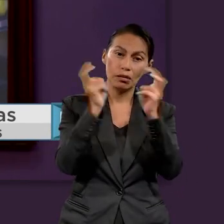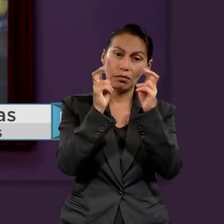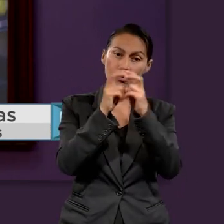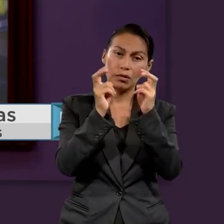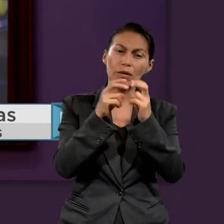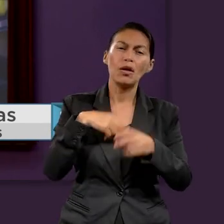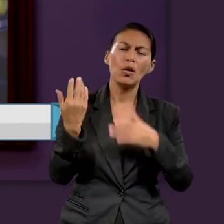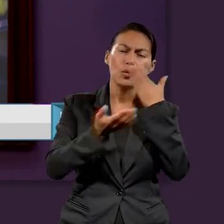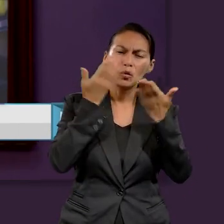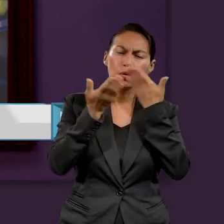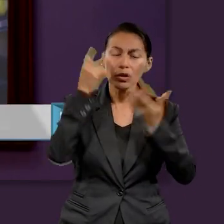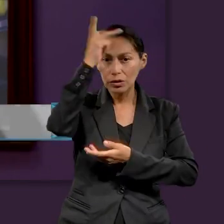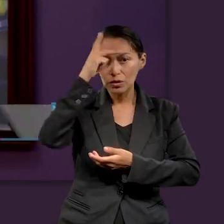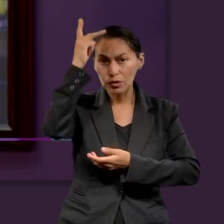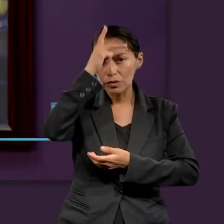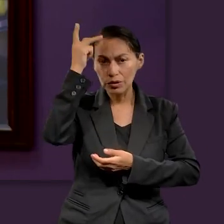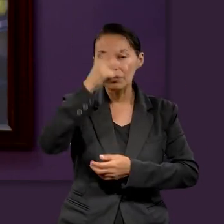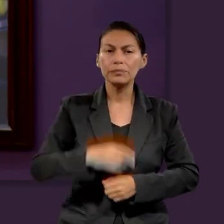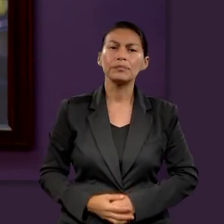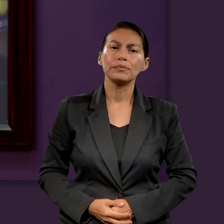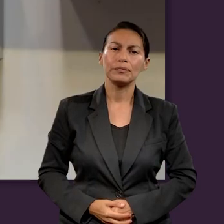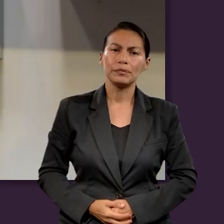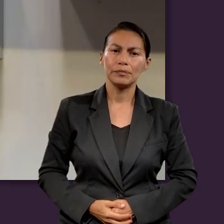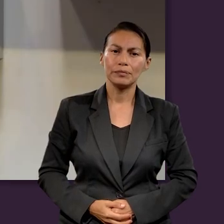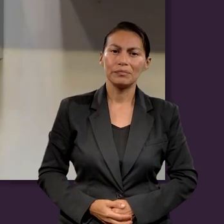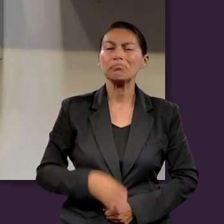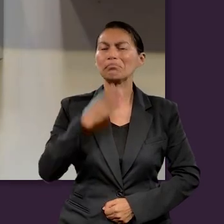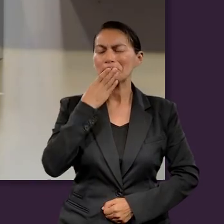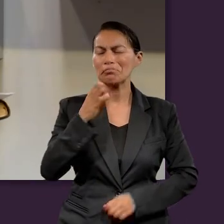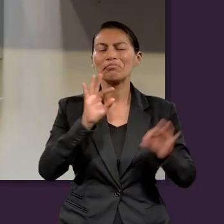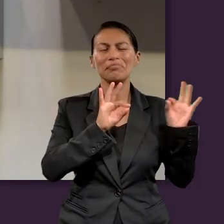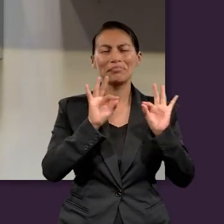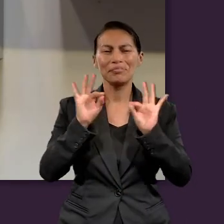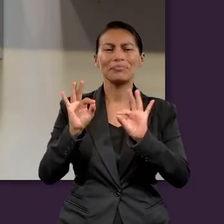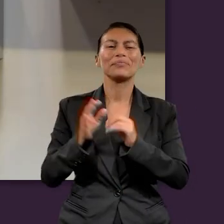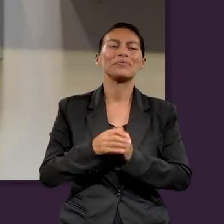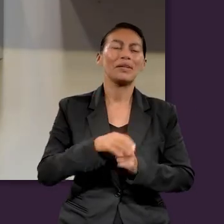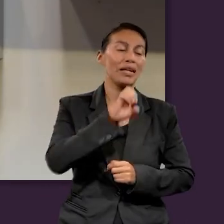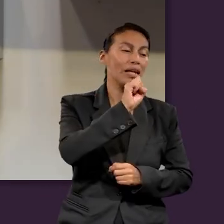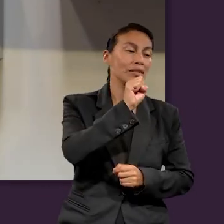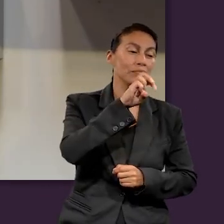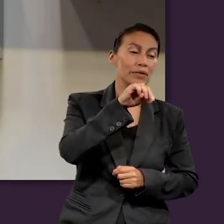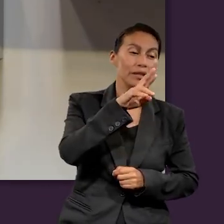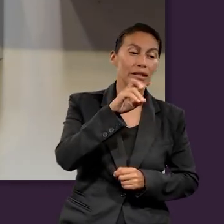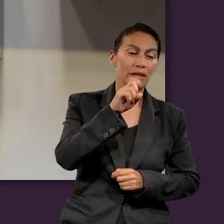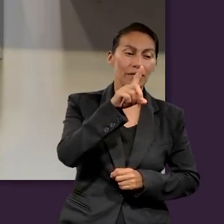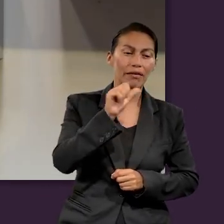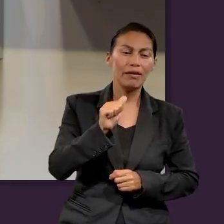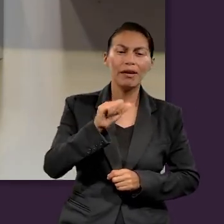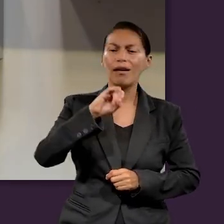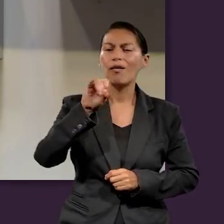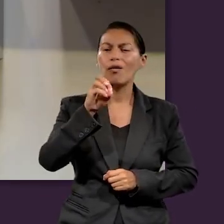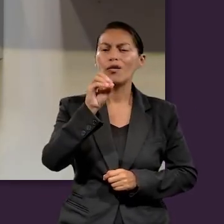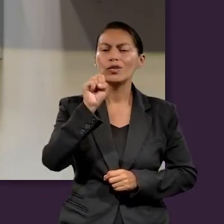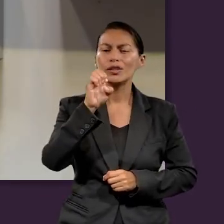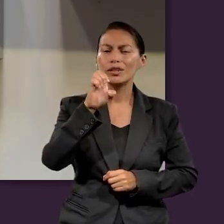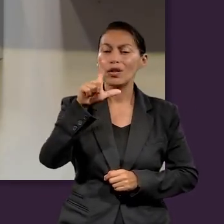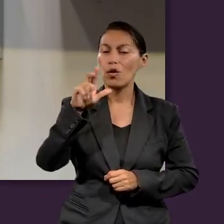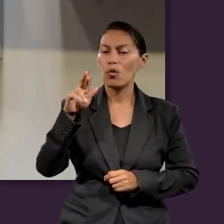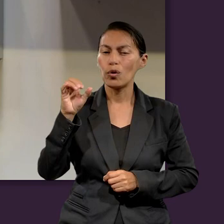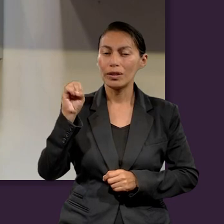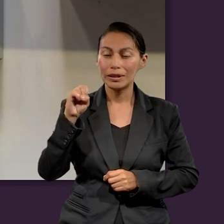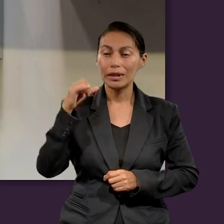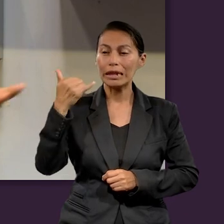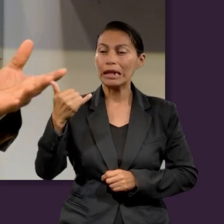Tamaulipas y estudio la carrera de psicología clínica. Qué bien, excelente. Esmeralda, José Luis y Lisbeth.